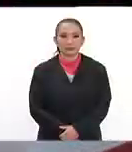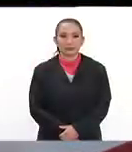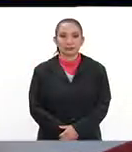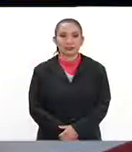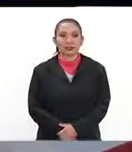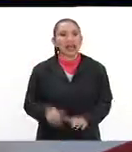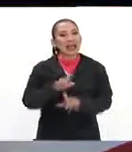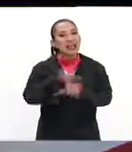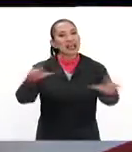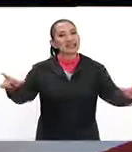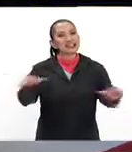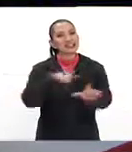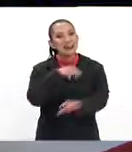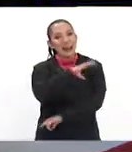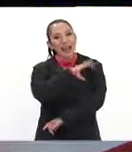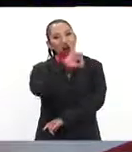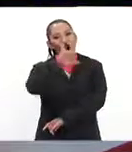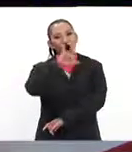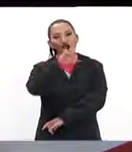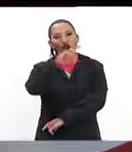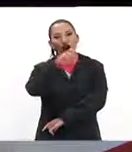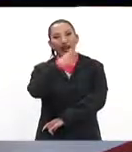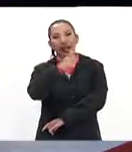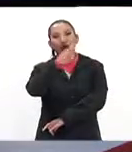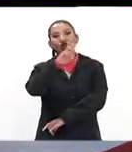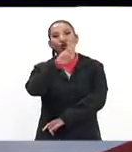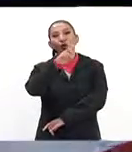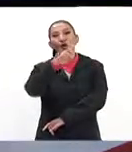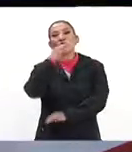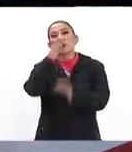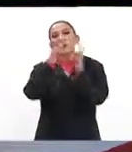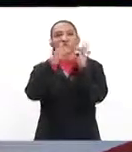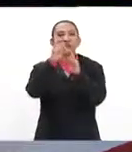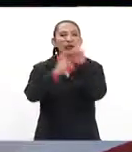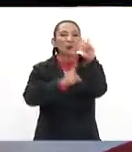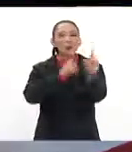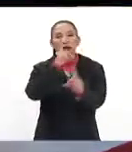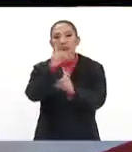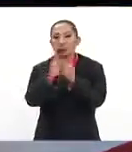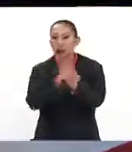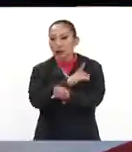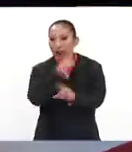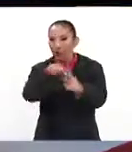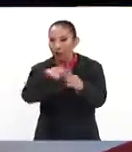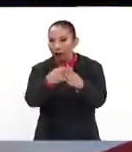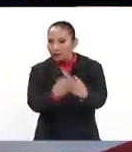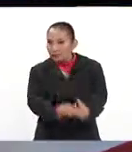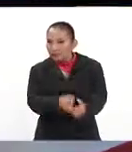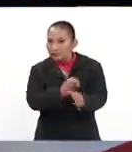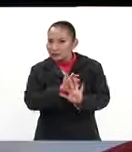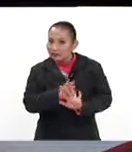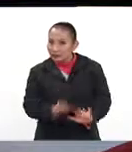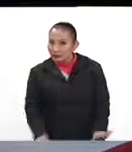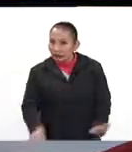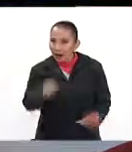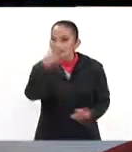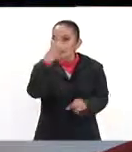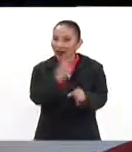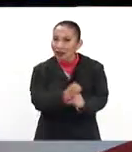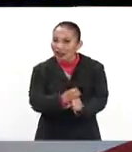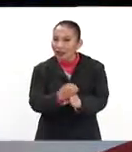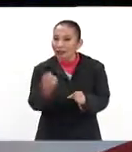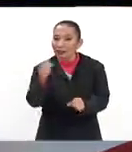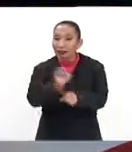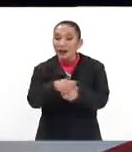Y ya está listo nuestro querido Jorge Rubio con toda la información de los deportes porque además inicia la segunda